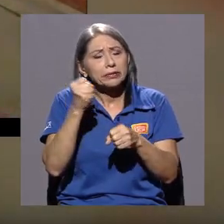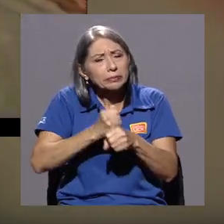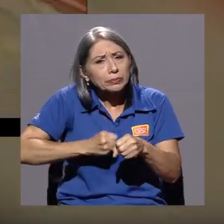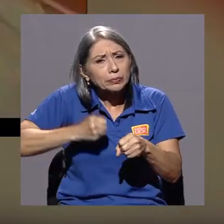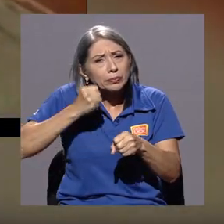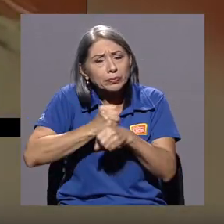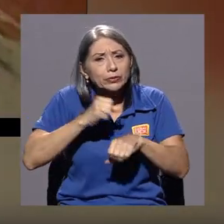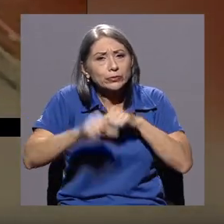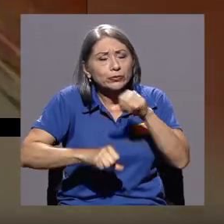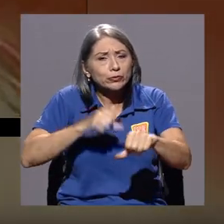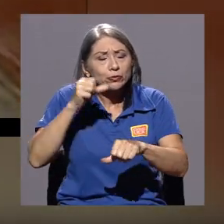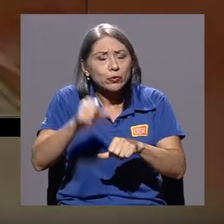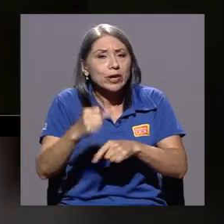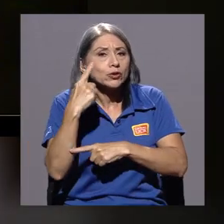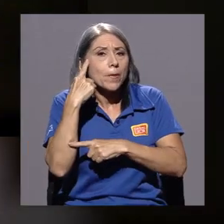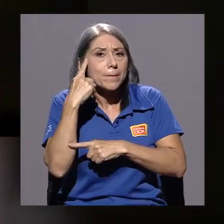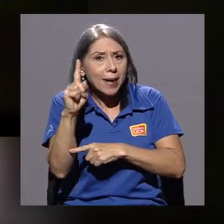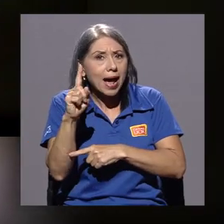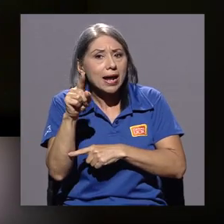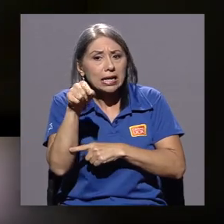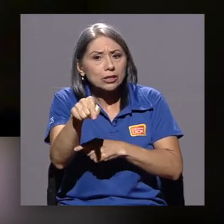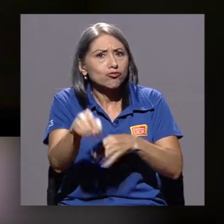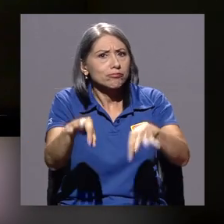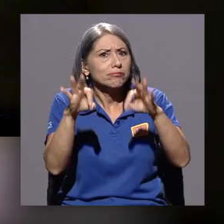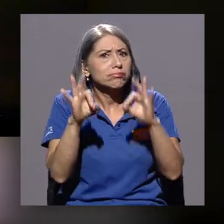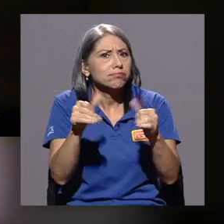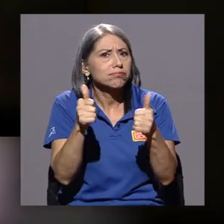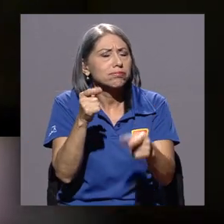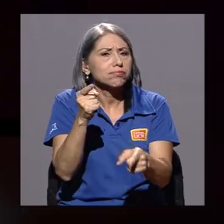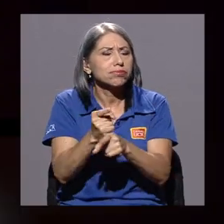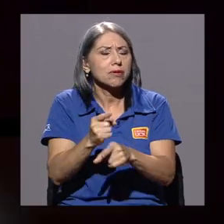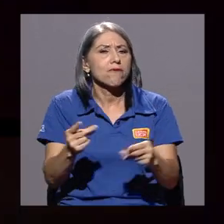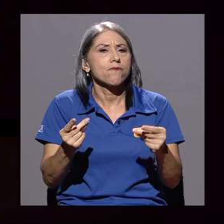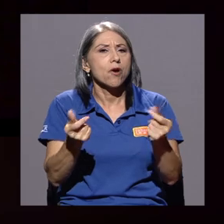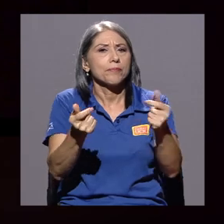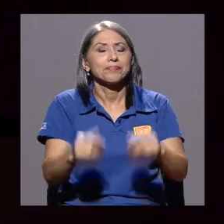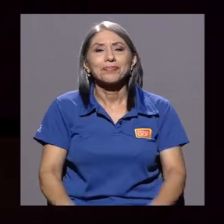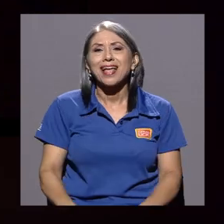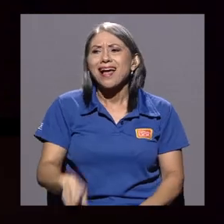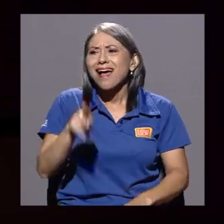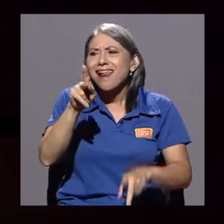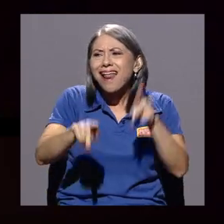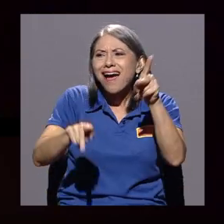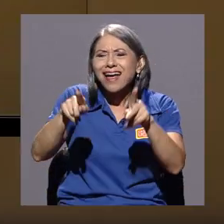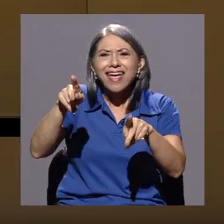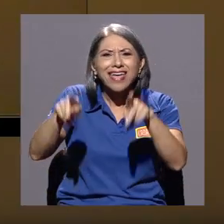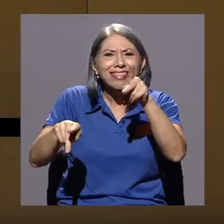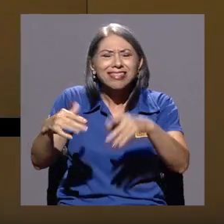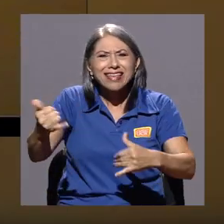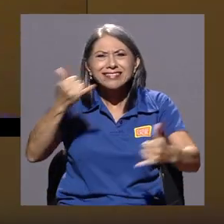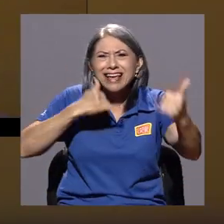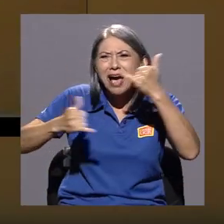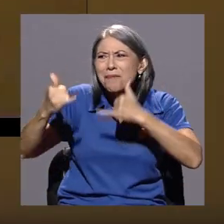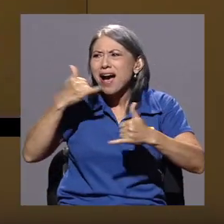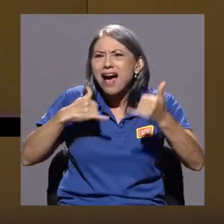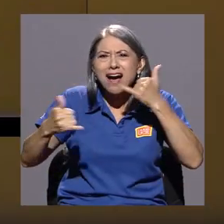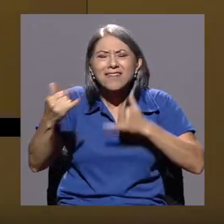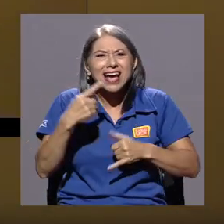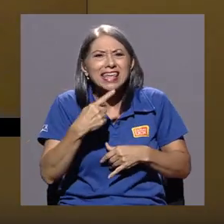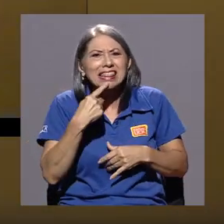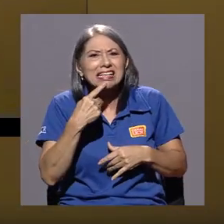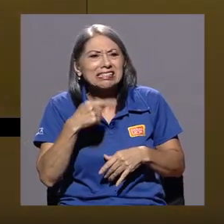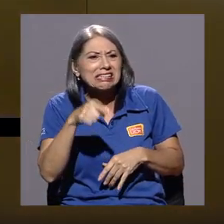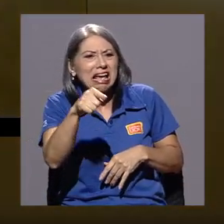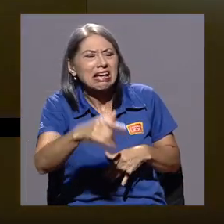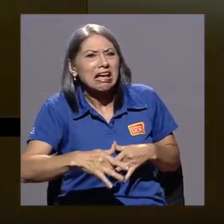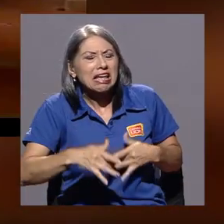mucho esfuerzo para habilitarlas lo más pronto posible. La gente llamaba y decía que habían salido chorros calientes